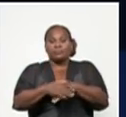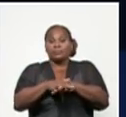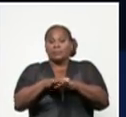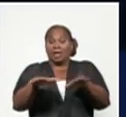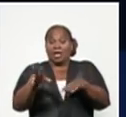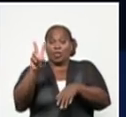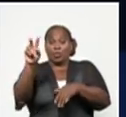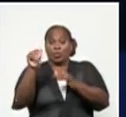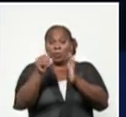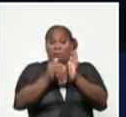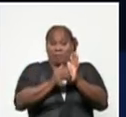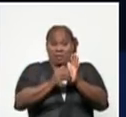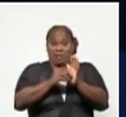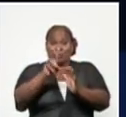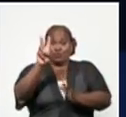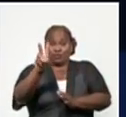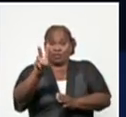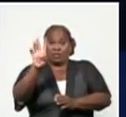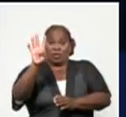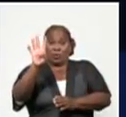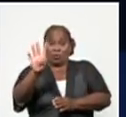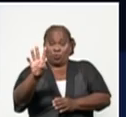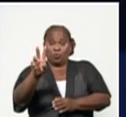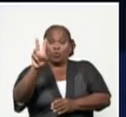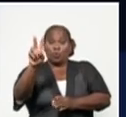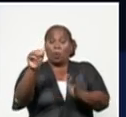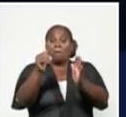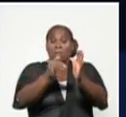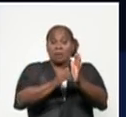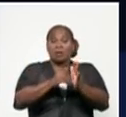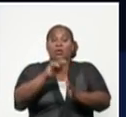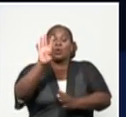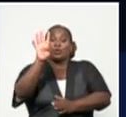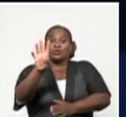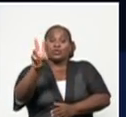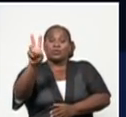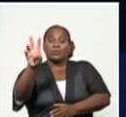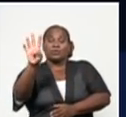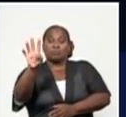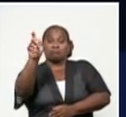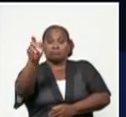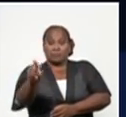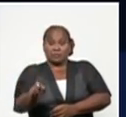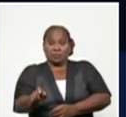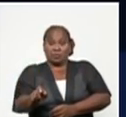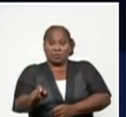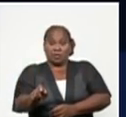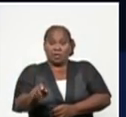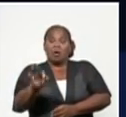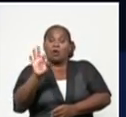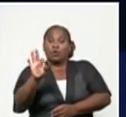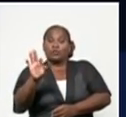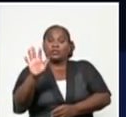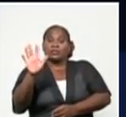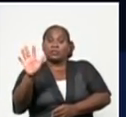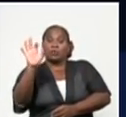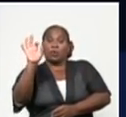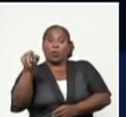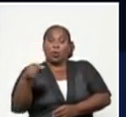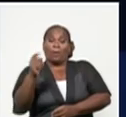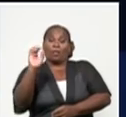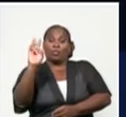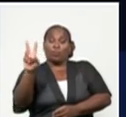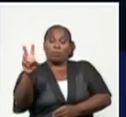.424 personas, o el 85,2% de todos los